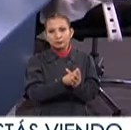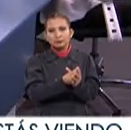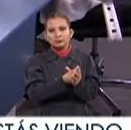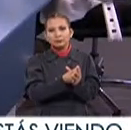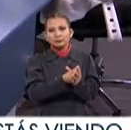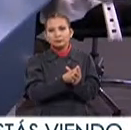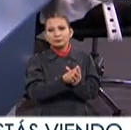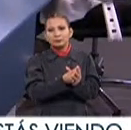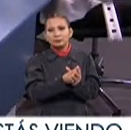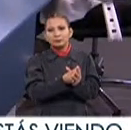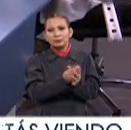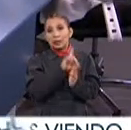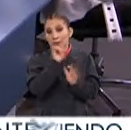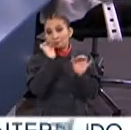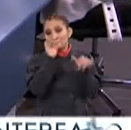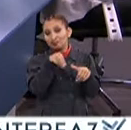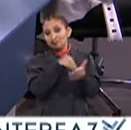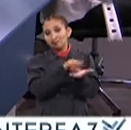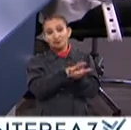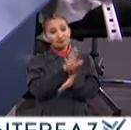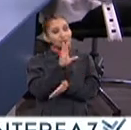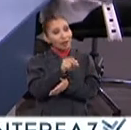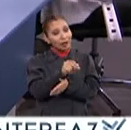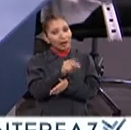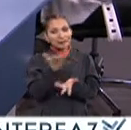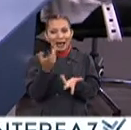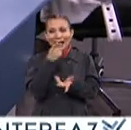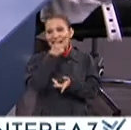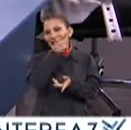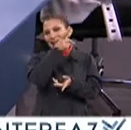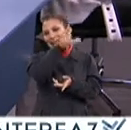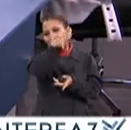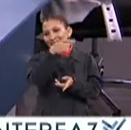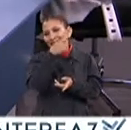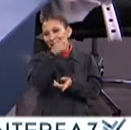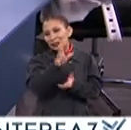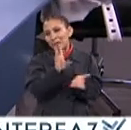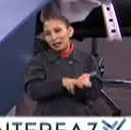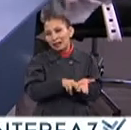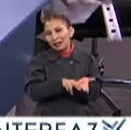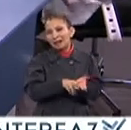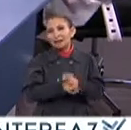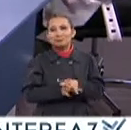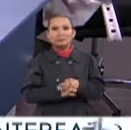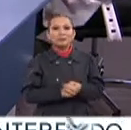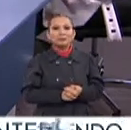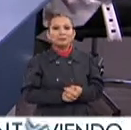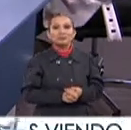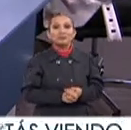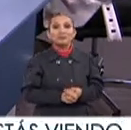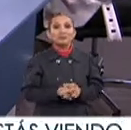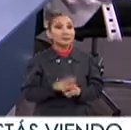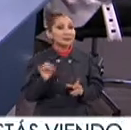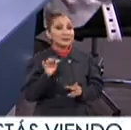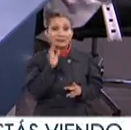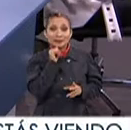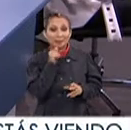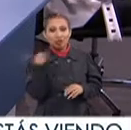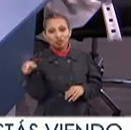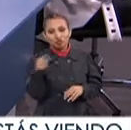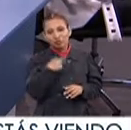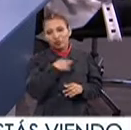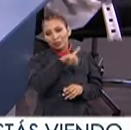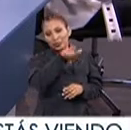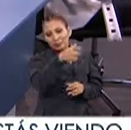Si nos podemos Nos apuntamos Si no Y ya les decimos Si valió la pena Si valió la pena Y si no podemos Pues ya